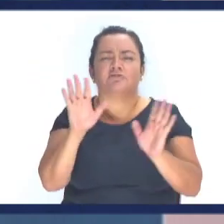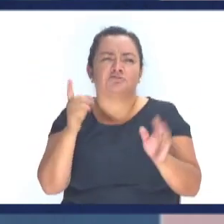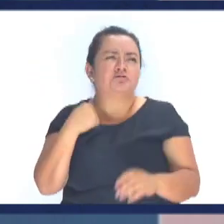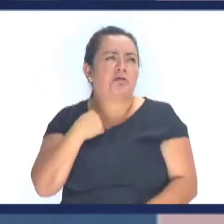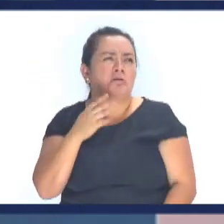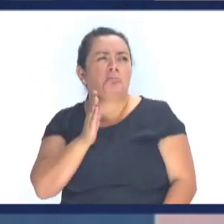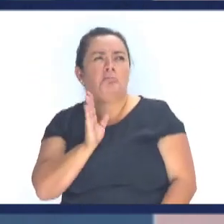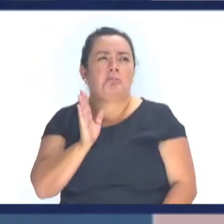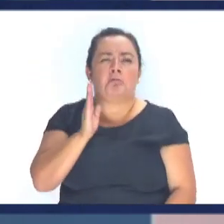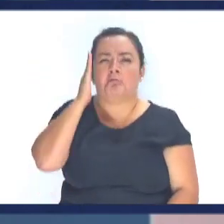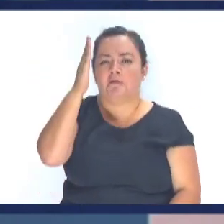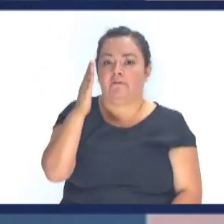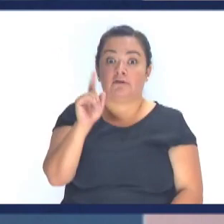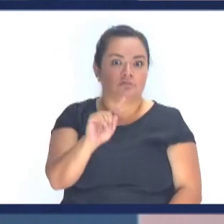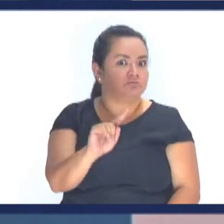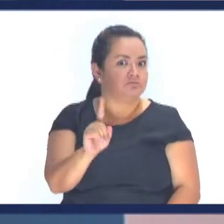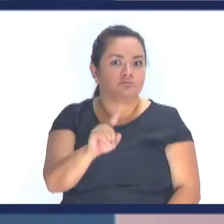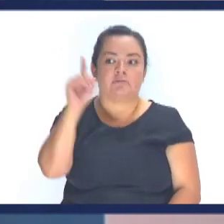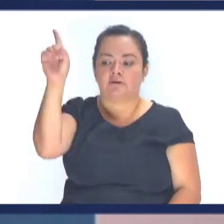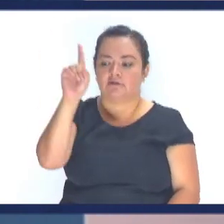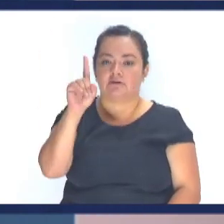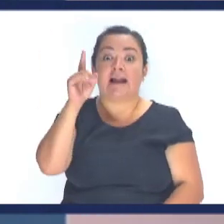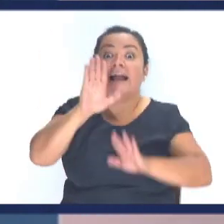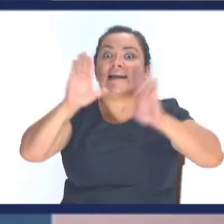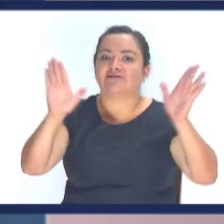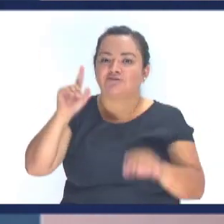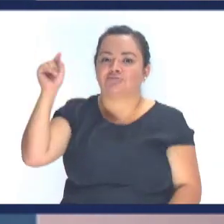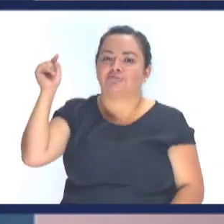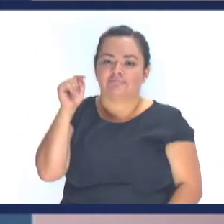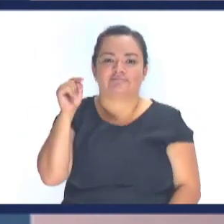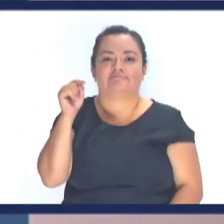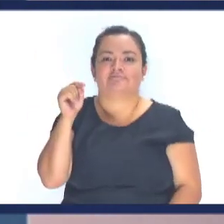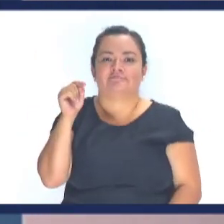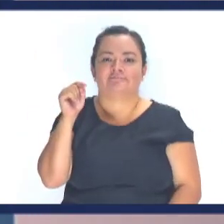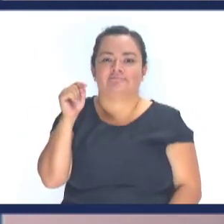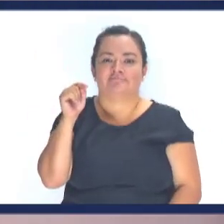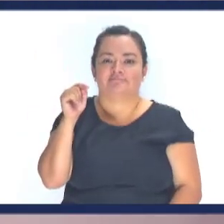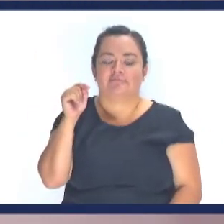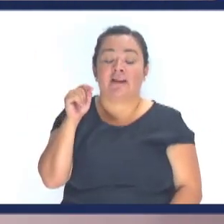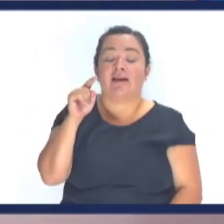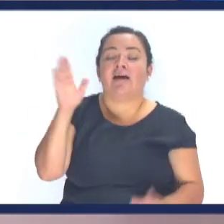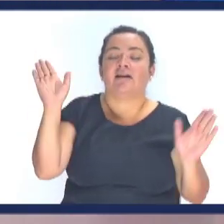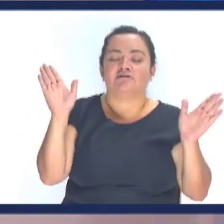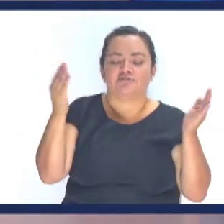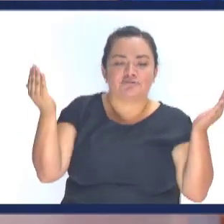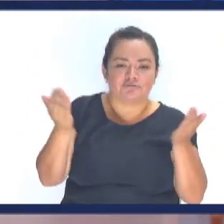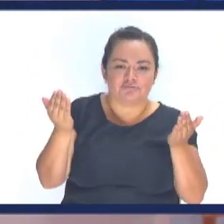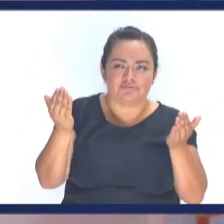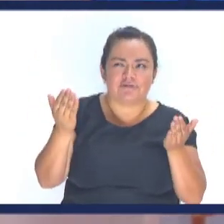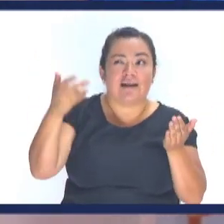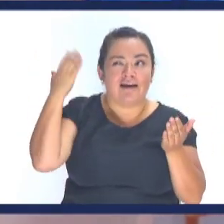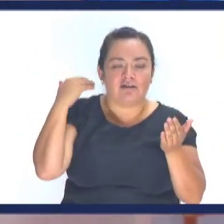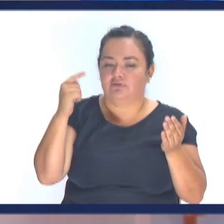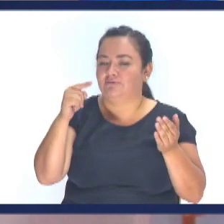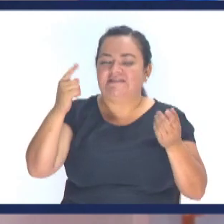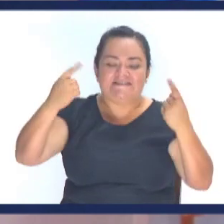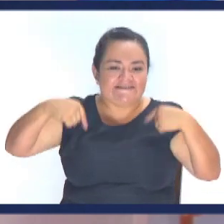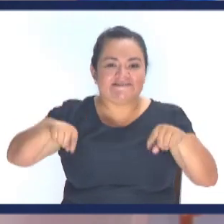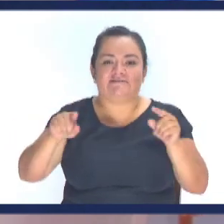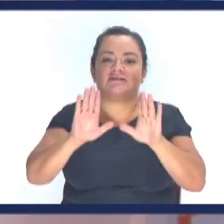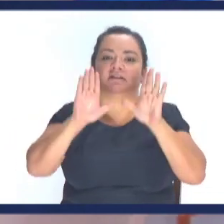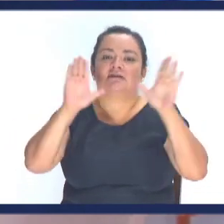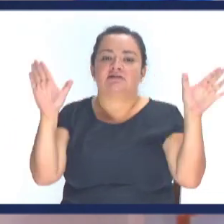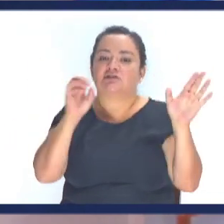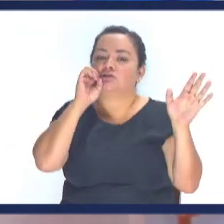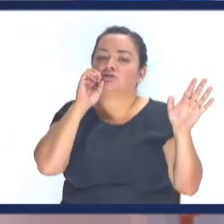No es que Ah no si Él fue un profeta No Él es No es que Jesús hizo Él hace No